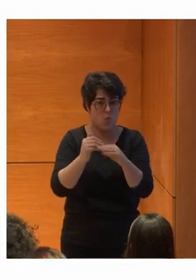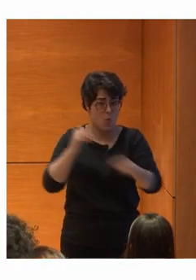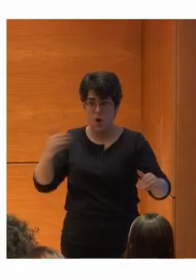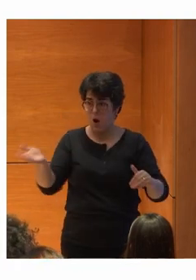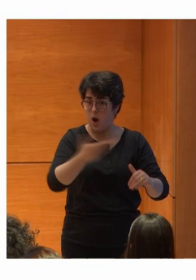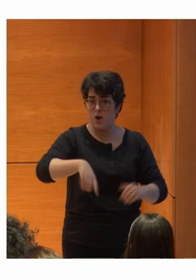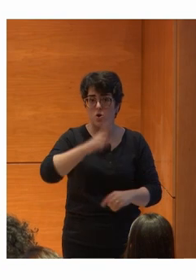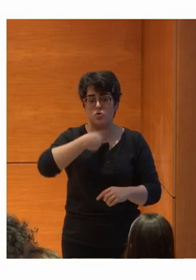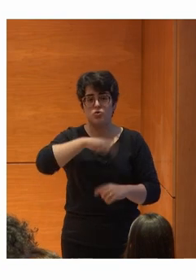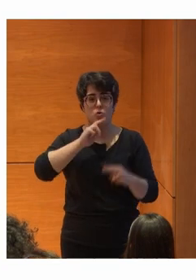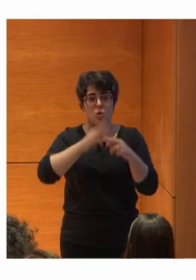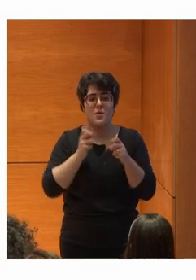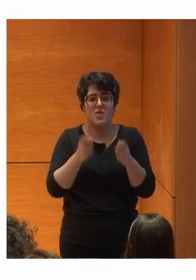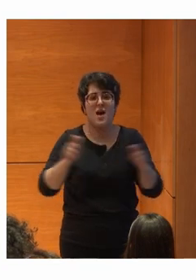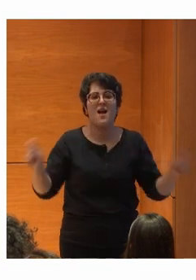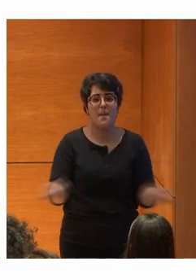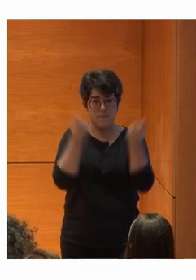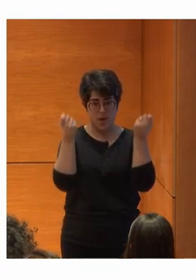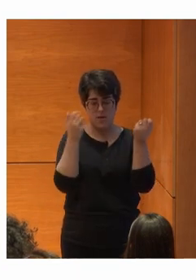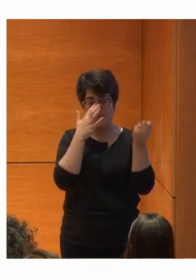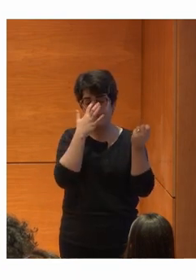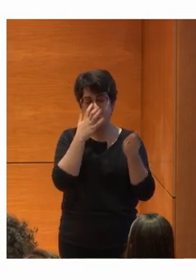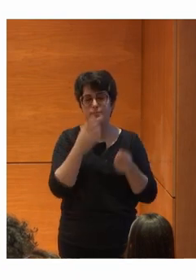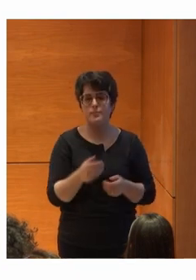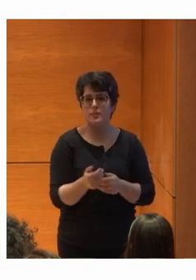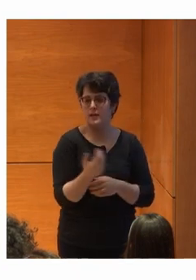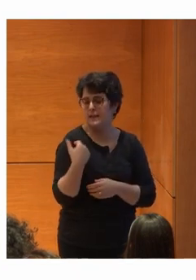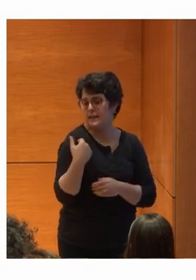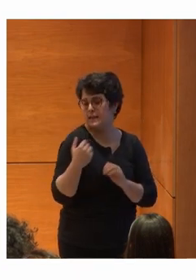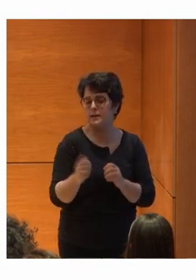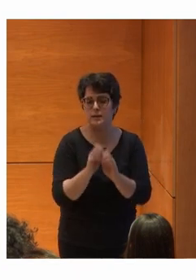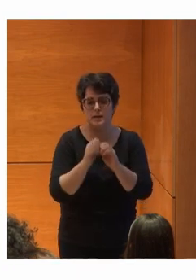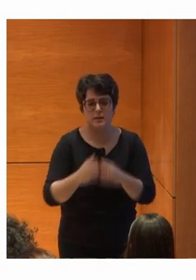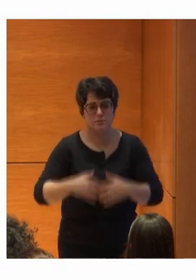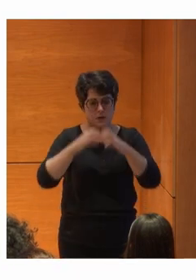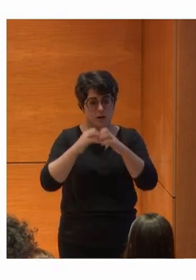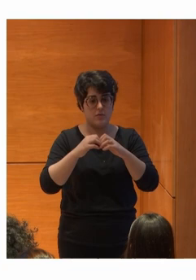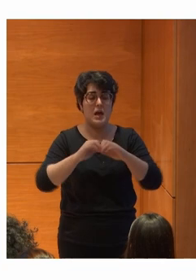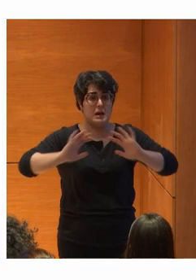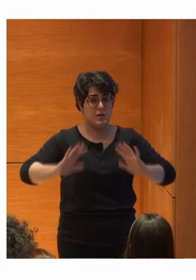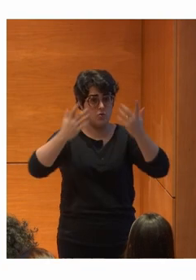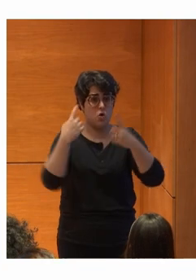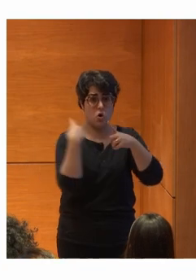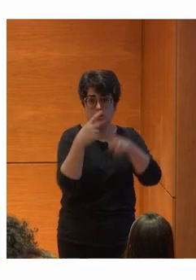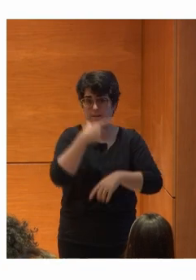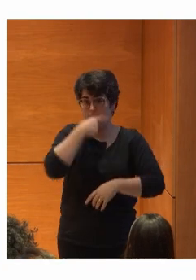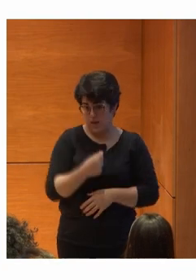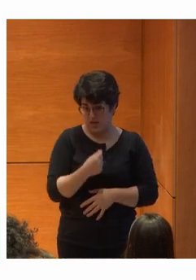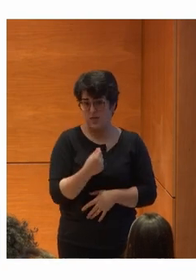se llama Nuestra campaña Nuestra campaña Recién lanzada Se llama La revolución De lo fácil